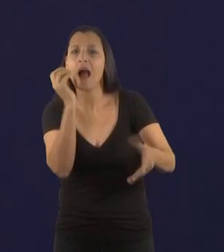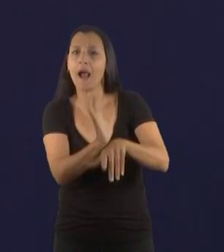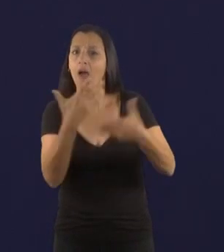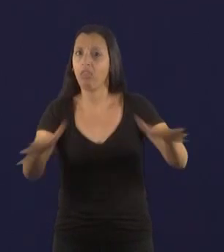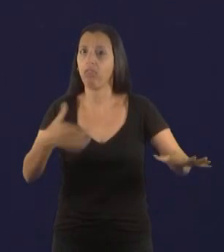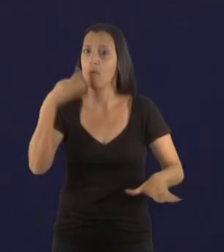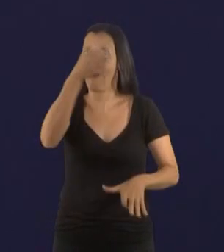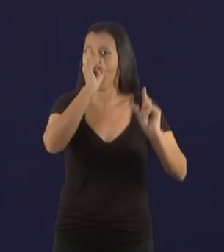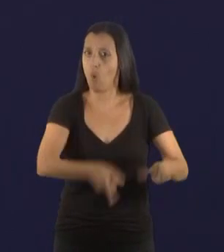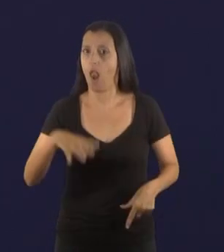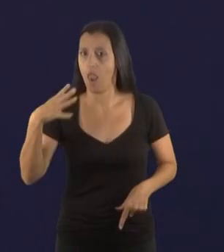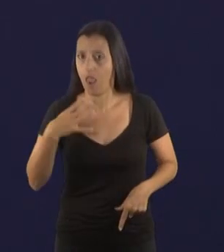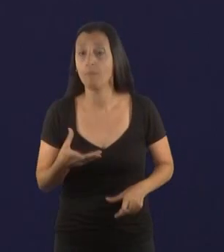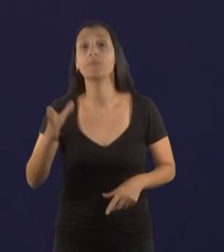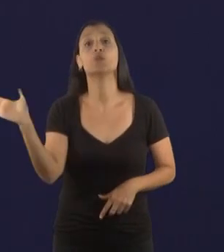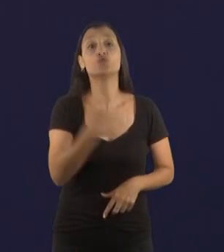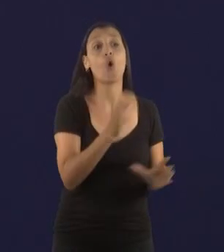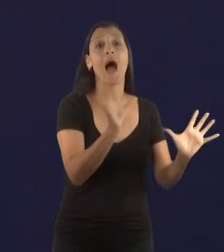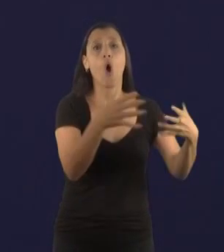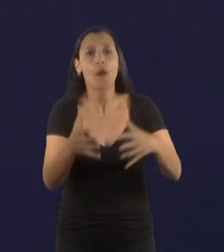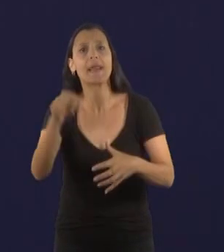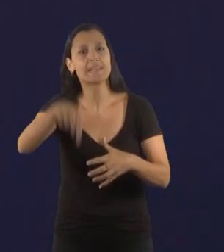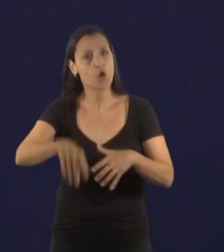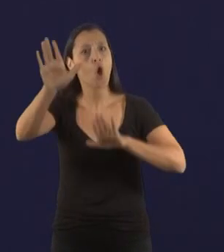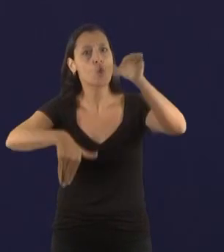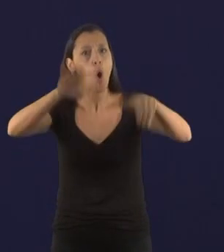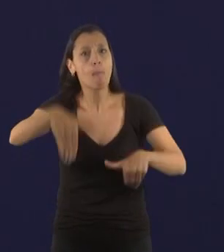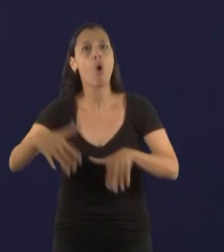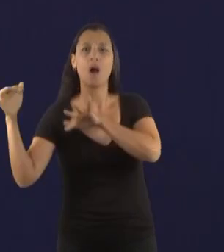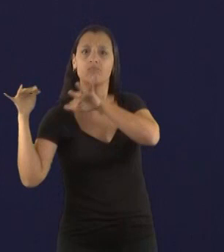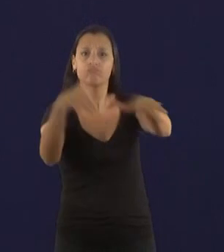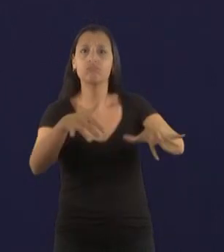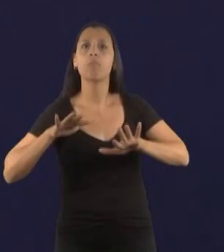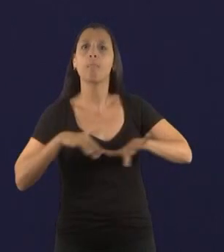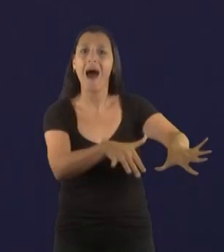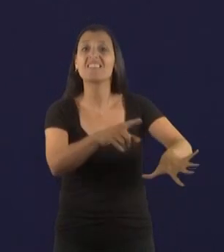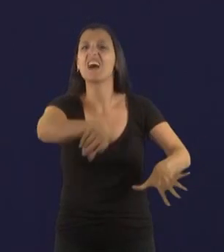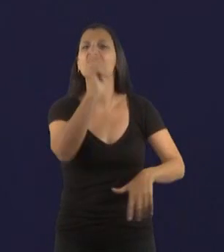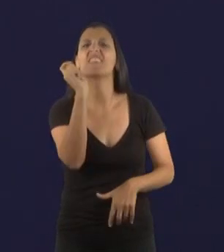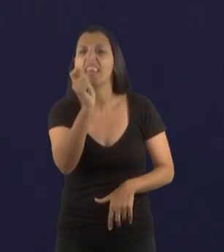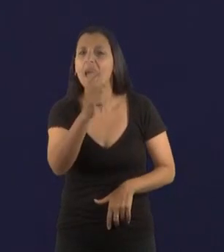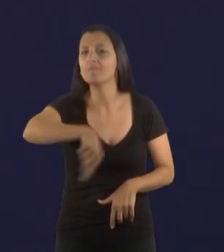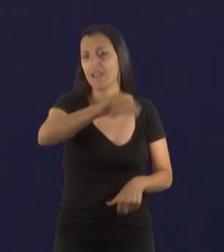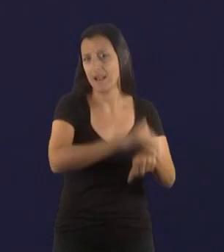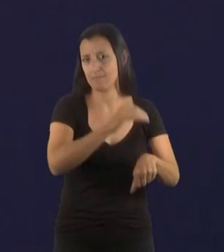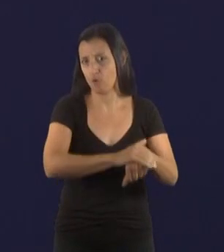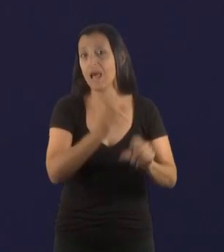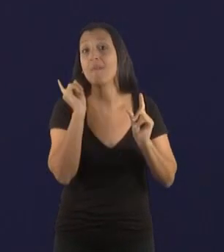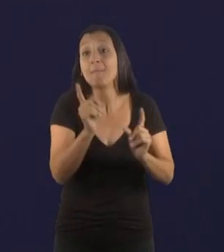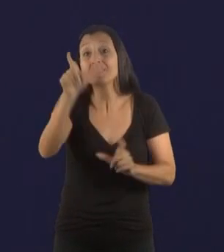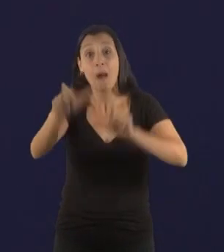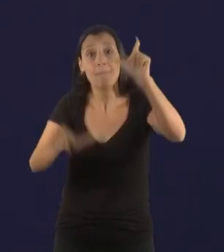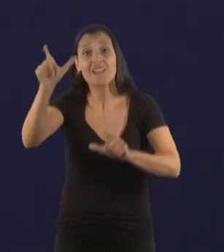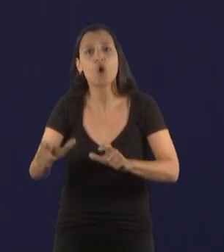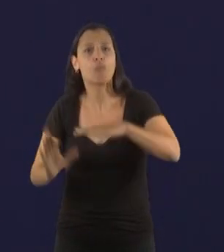Todas las organizaciones que hoy están convocando a la marcha son aquellas que efectivamente actúan de intermediarios